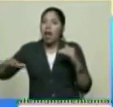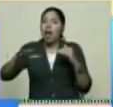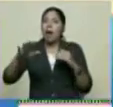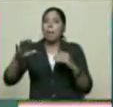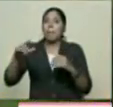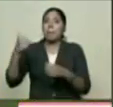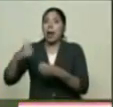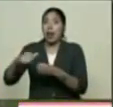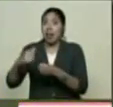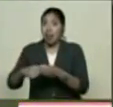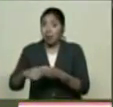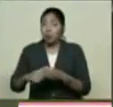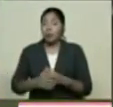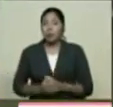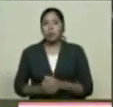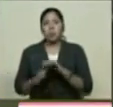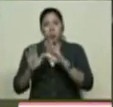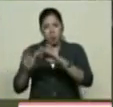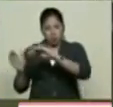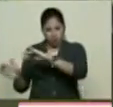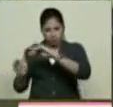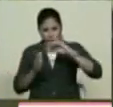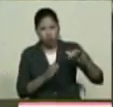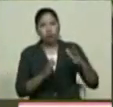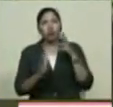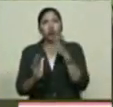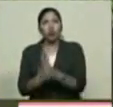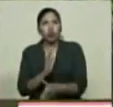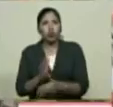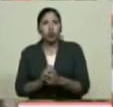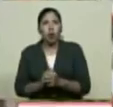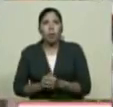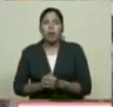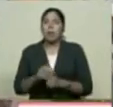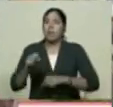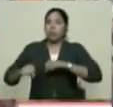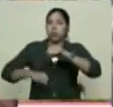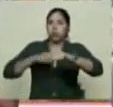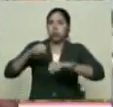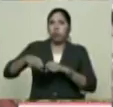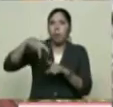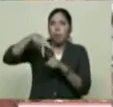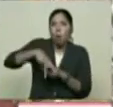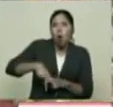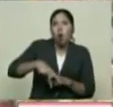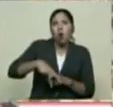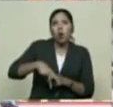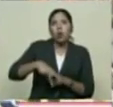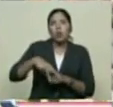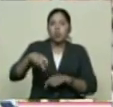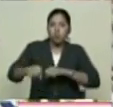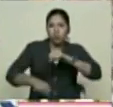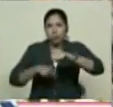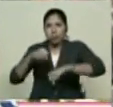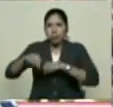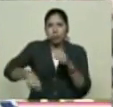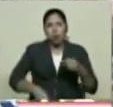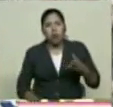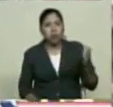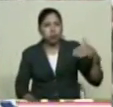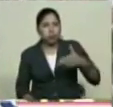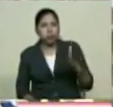La Vuelta Internacional a la Azulita Un atractivo enorme, por supuesto Esto en lo deportivo Mientras vemos imágenes ahí De esta